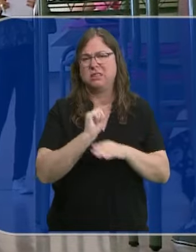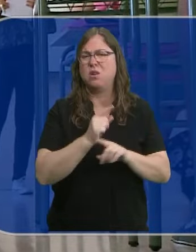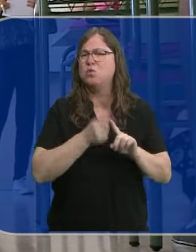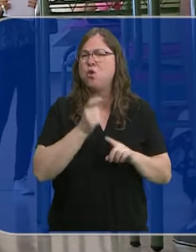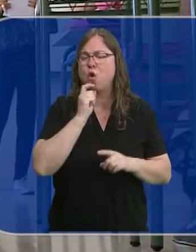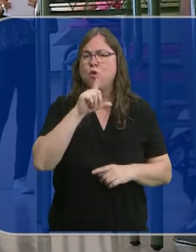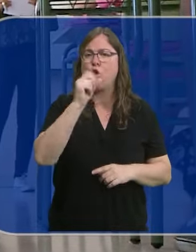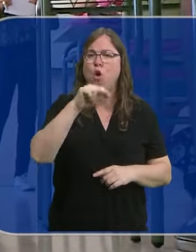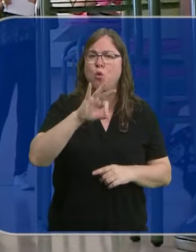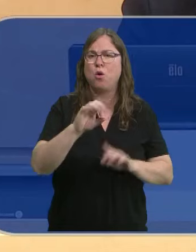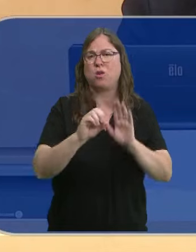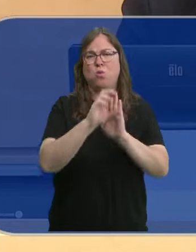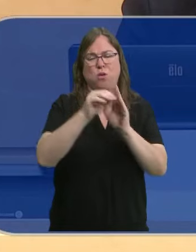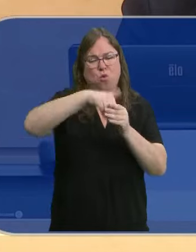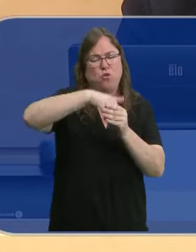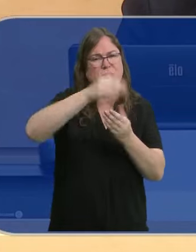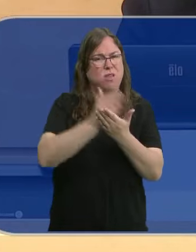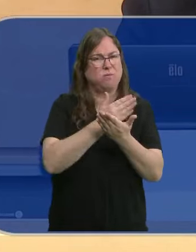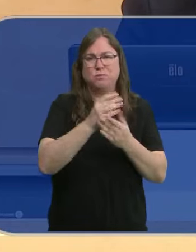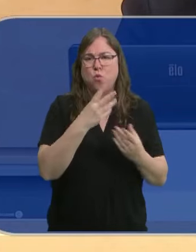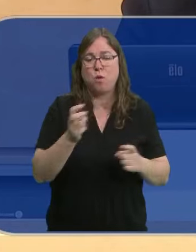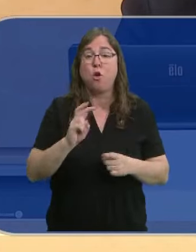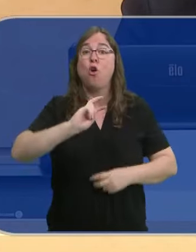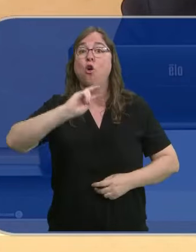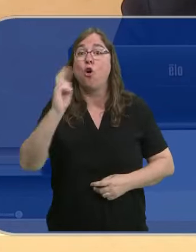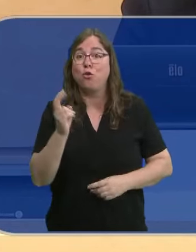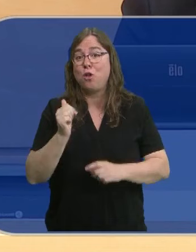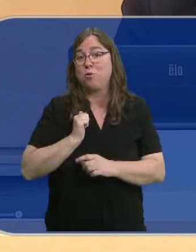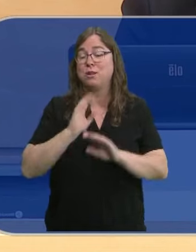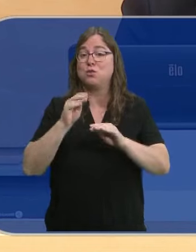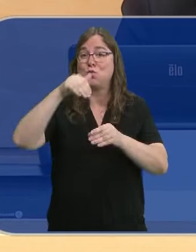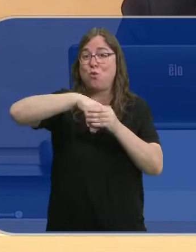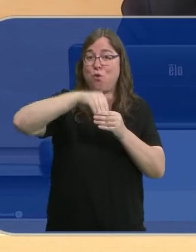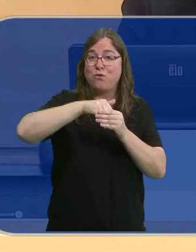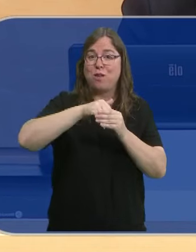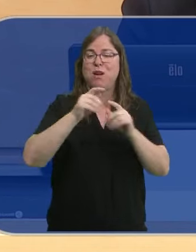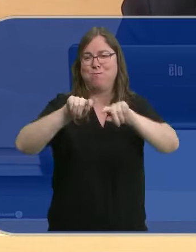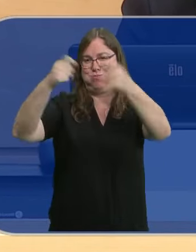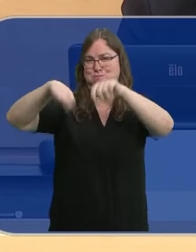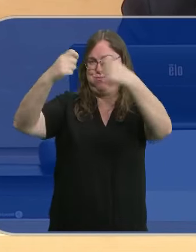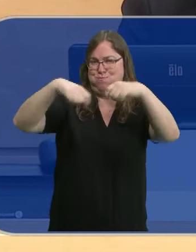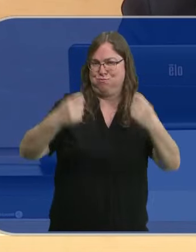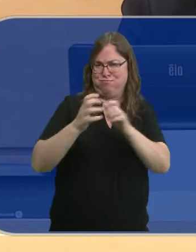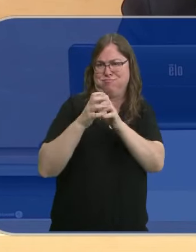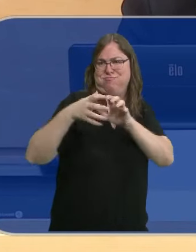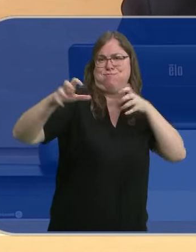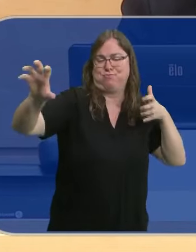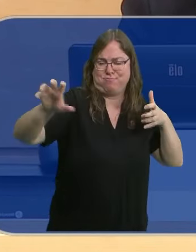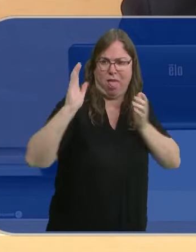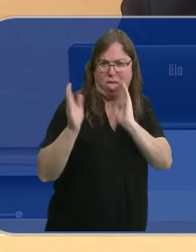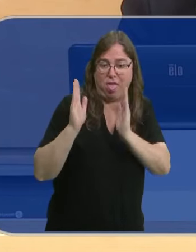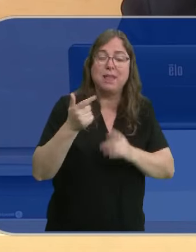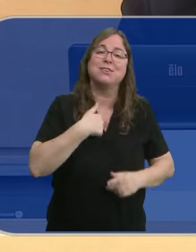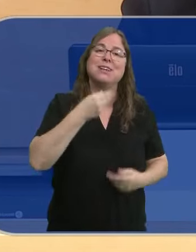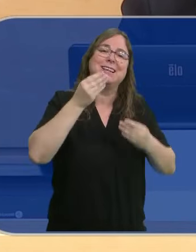LOMLOE con los nuevos currículos. Mientras otras comunidades han usado sus currículos para una escalada de ruptura y adoctrinamiento, en nuestros